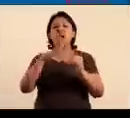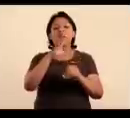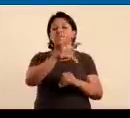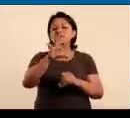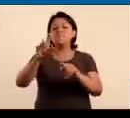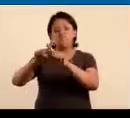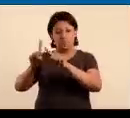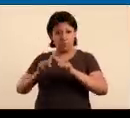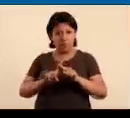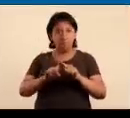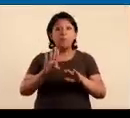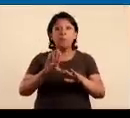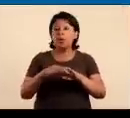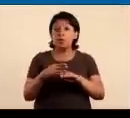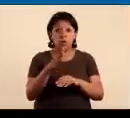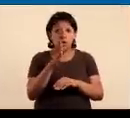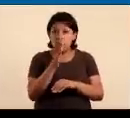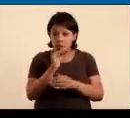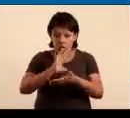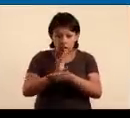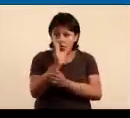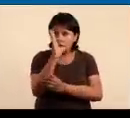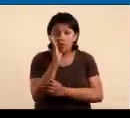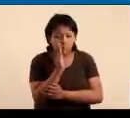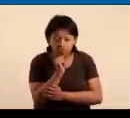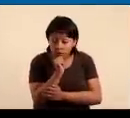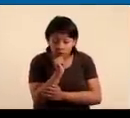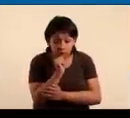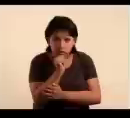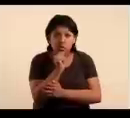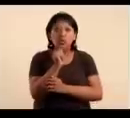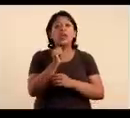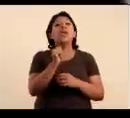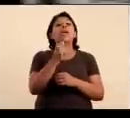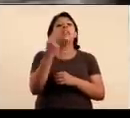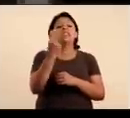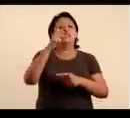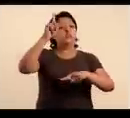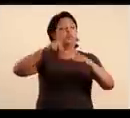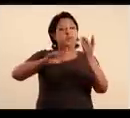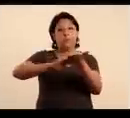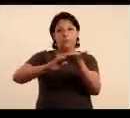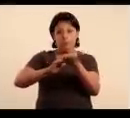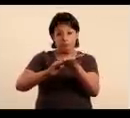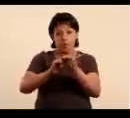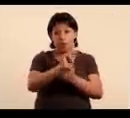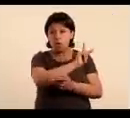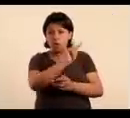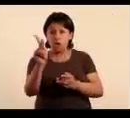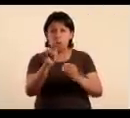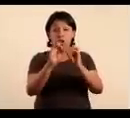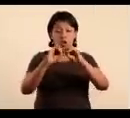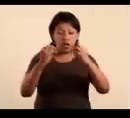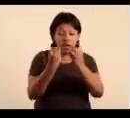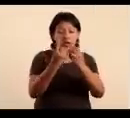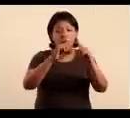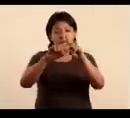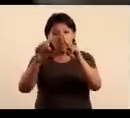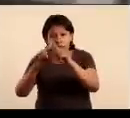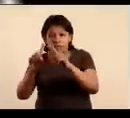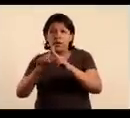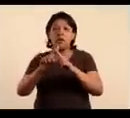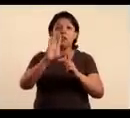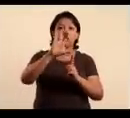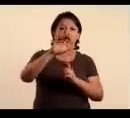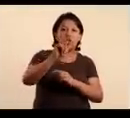ámbitos. Por eso no podemos aceptar la discriminación, por eso debemos erradicarla. Todo tipo de organismos, organizaciones, clubes